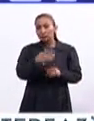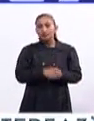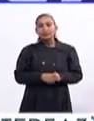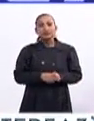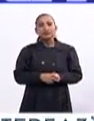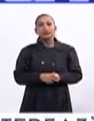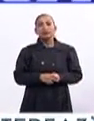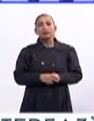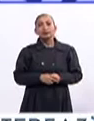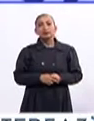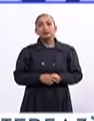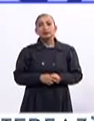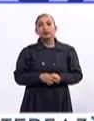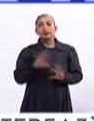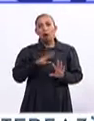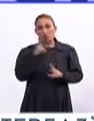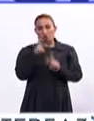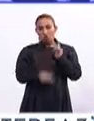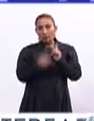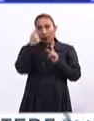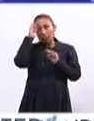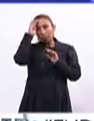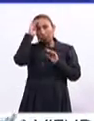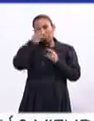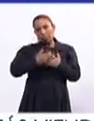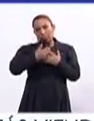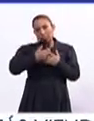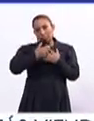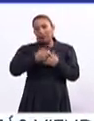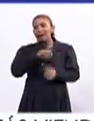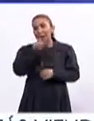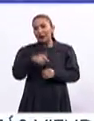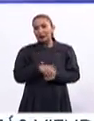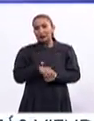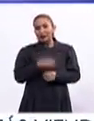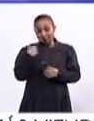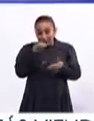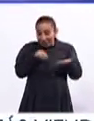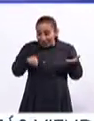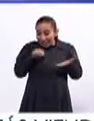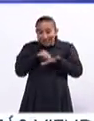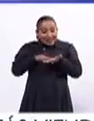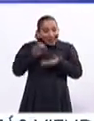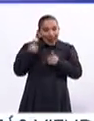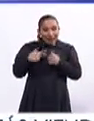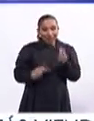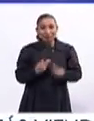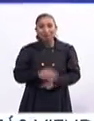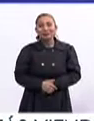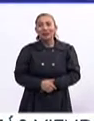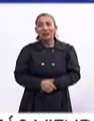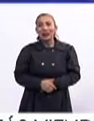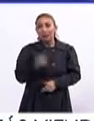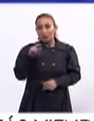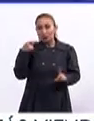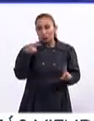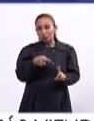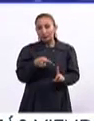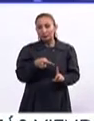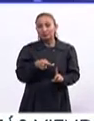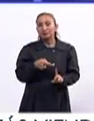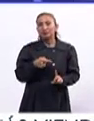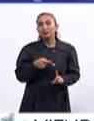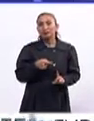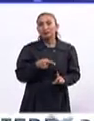César, que te vamos a dejar un corte para que la pinces. Aquí traigo mis apuntes, como siempre quiero decir. No, precisamente en este sentido,